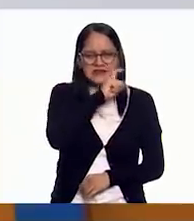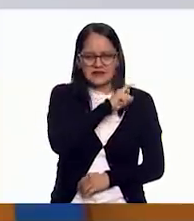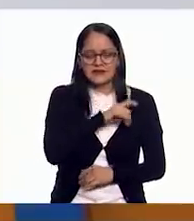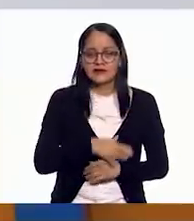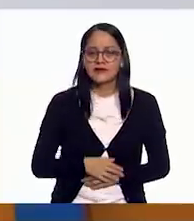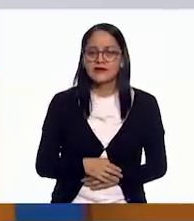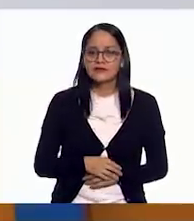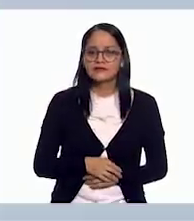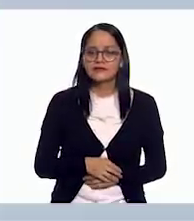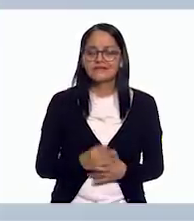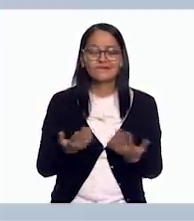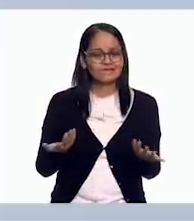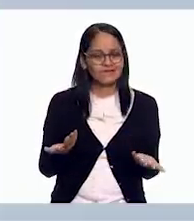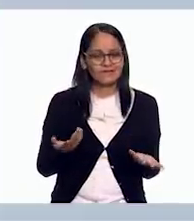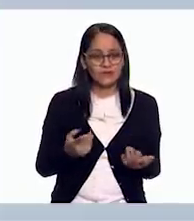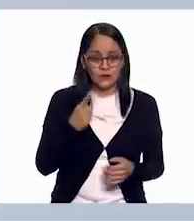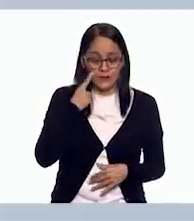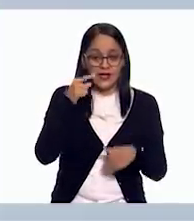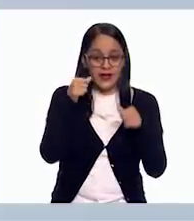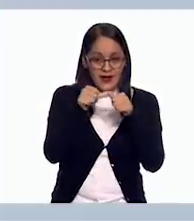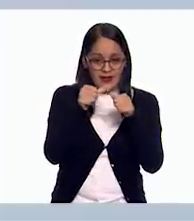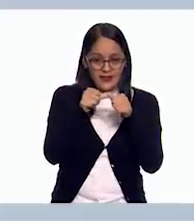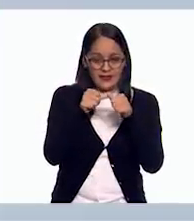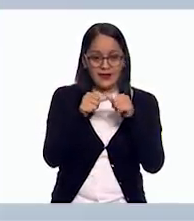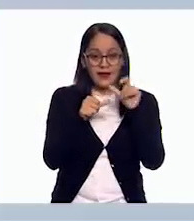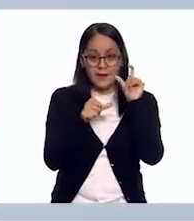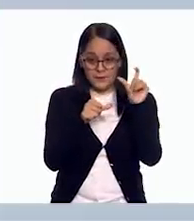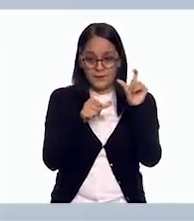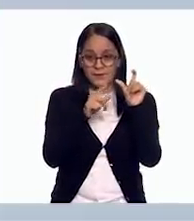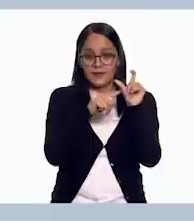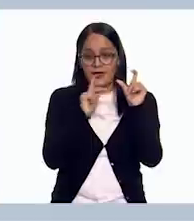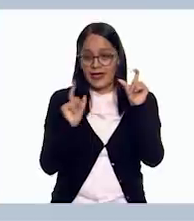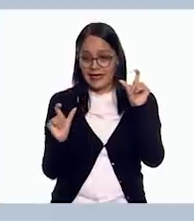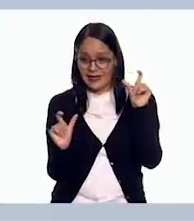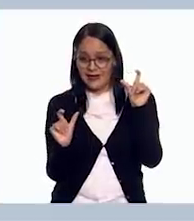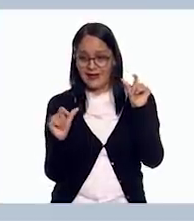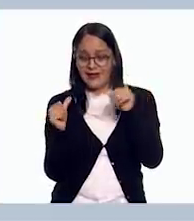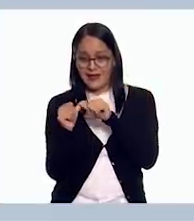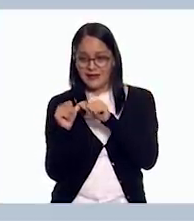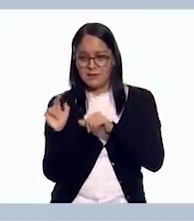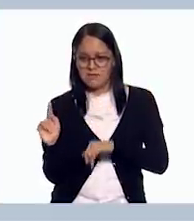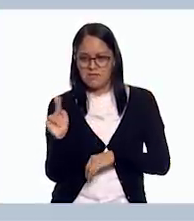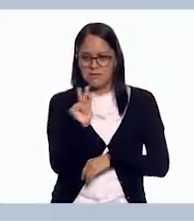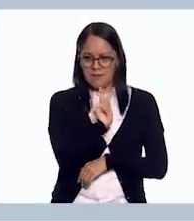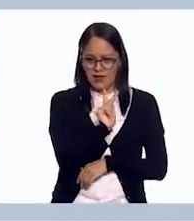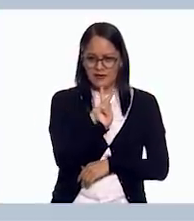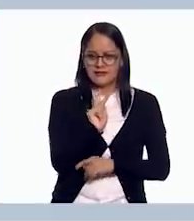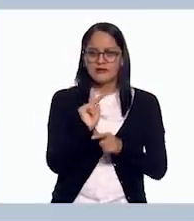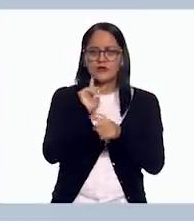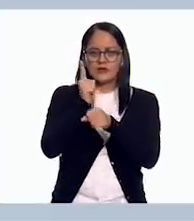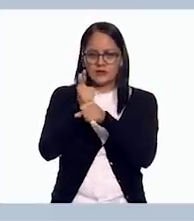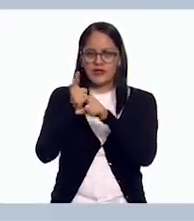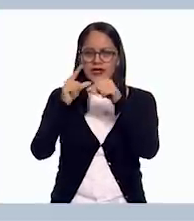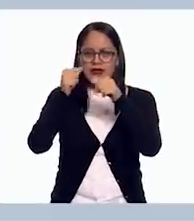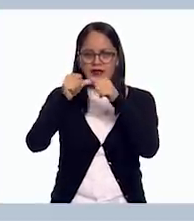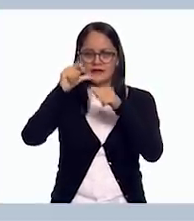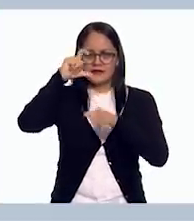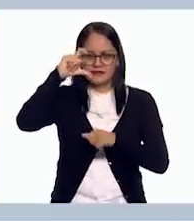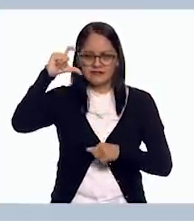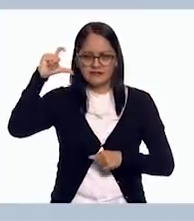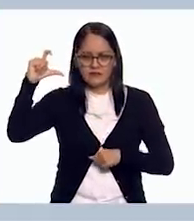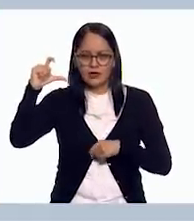aunque esta letra se parece a esta letra y esta ya la identificamos como mayúscula,